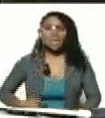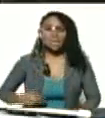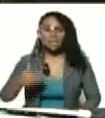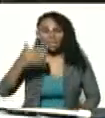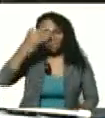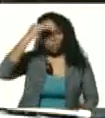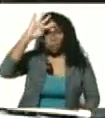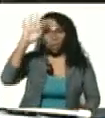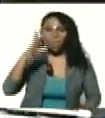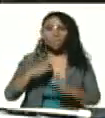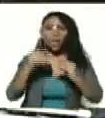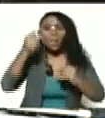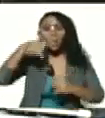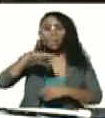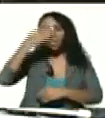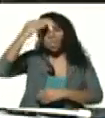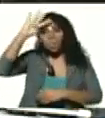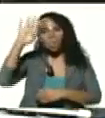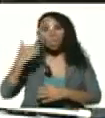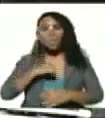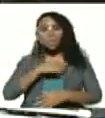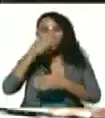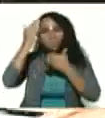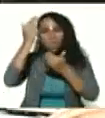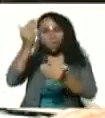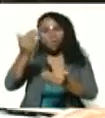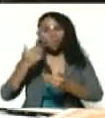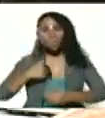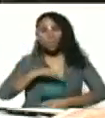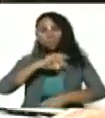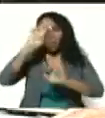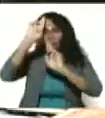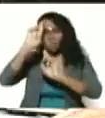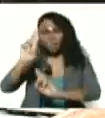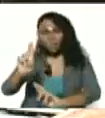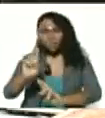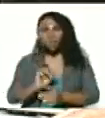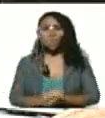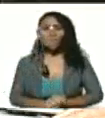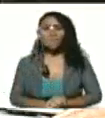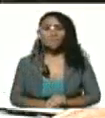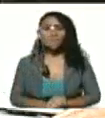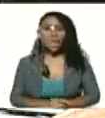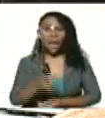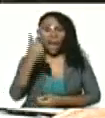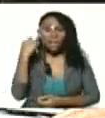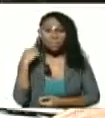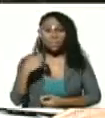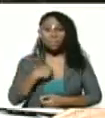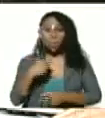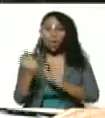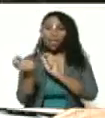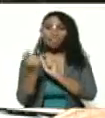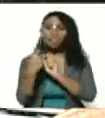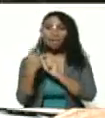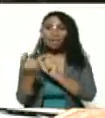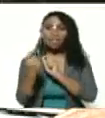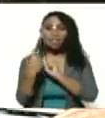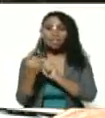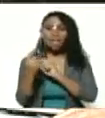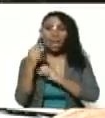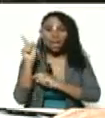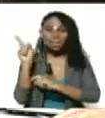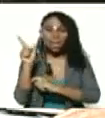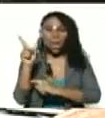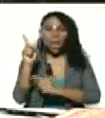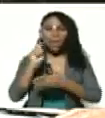a todo el pueblo de Cuba. Nuestro saludo, nuestro respeto. Ayer tuve una entrevista en